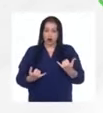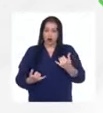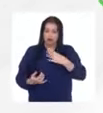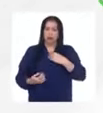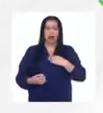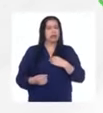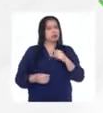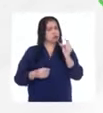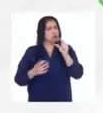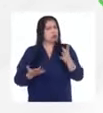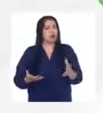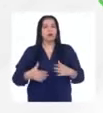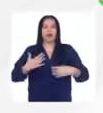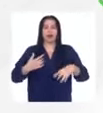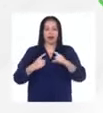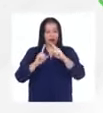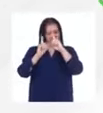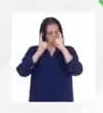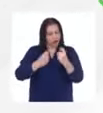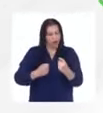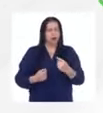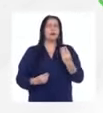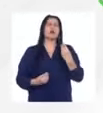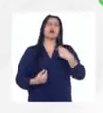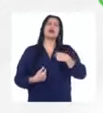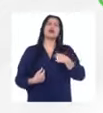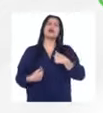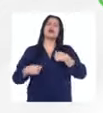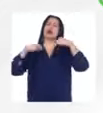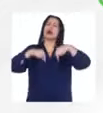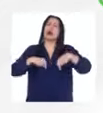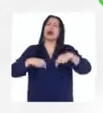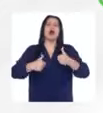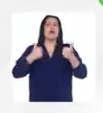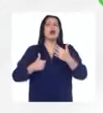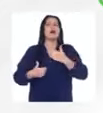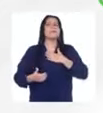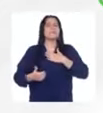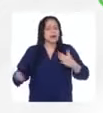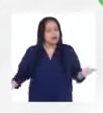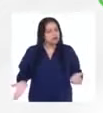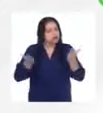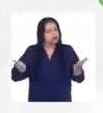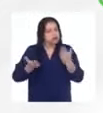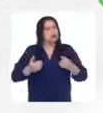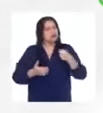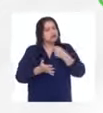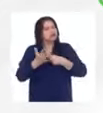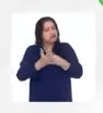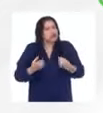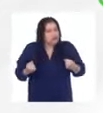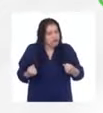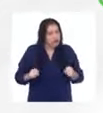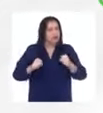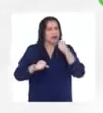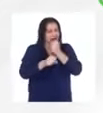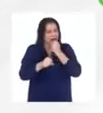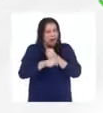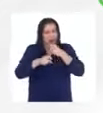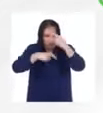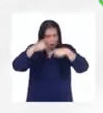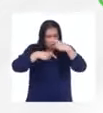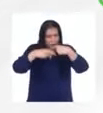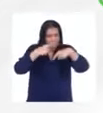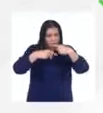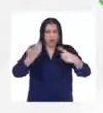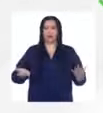pueden hacerse esas preguntas de para qué estoy acá qué es lo que me motiva o qué es lo que me motivaría a esforzarme a trabajar duro todos los días